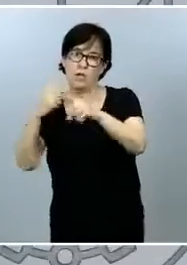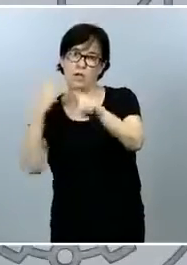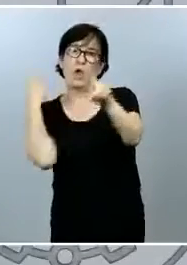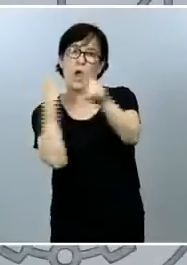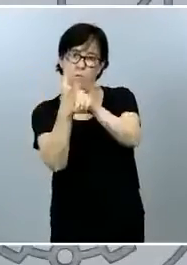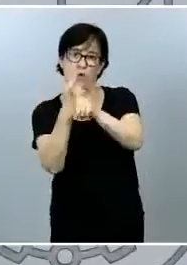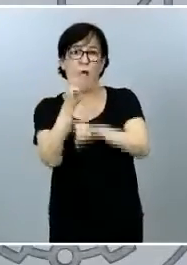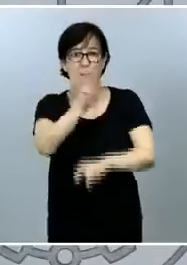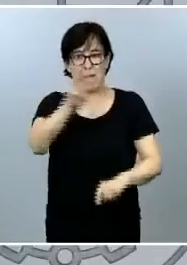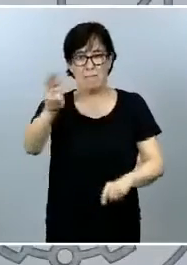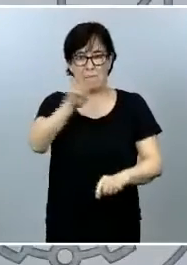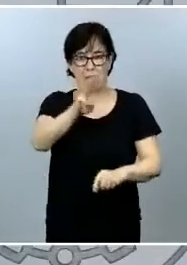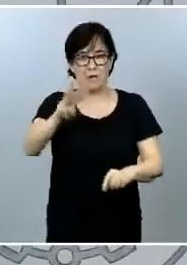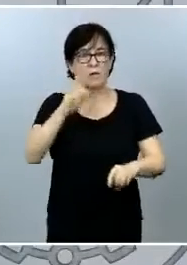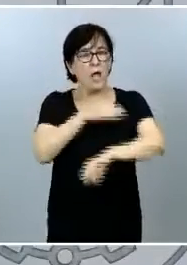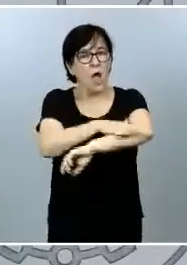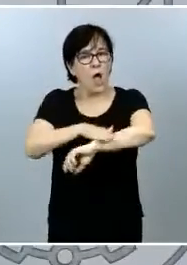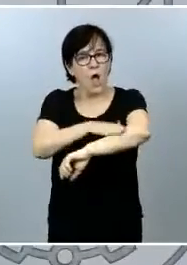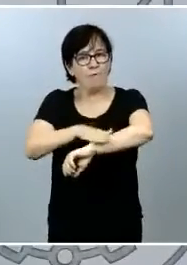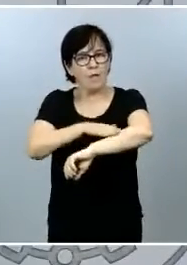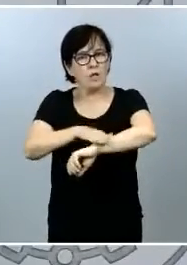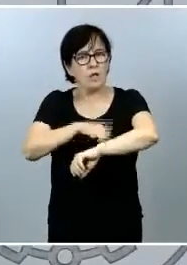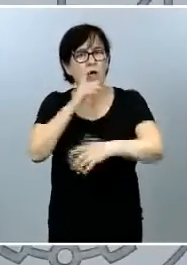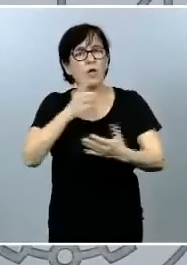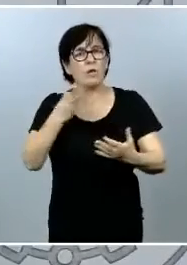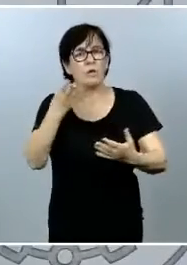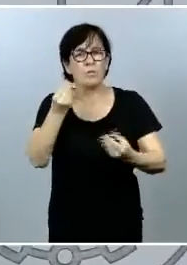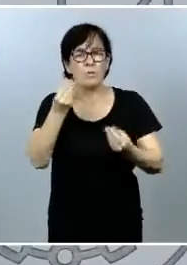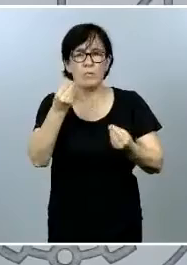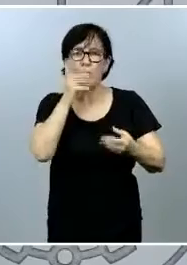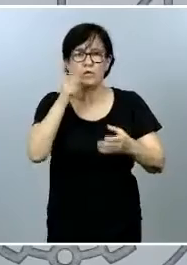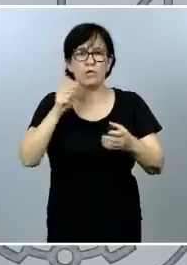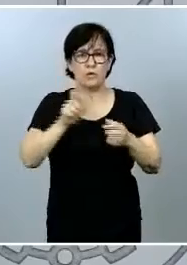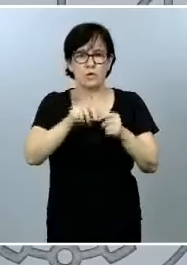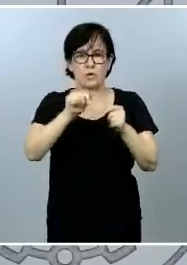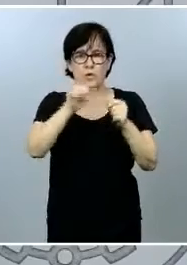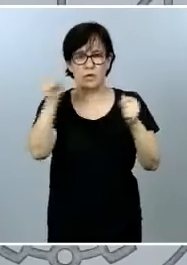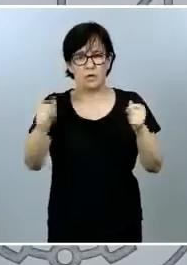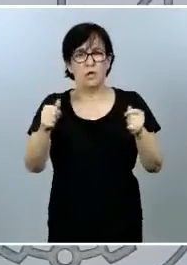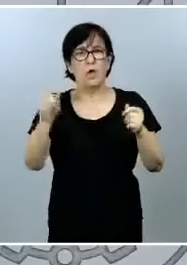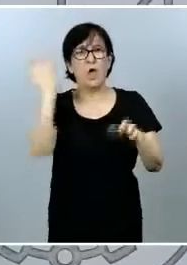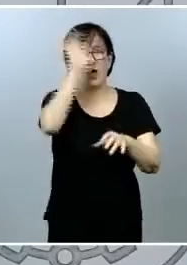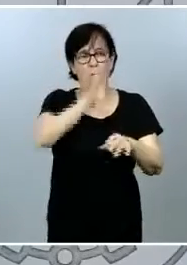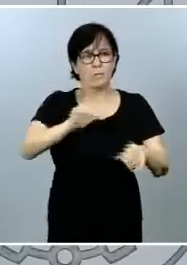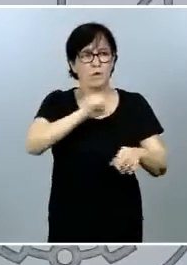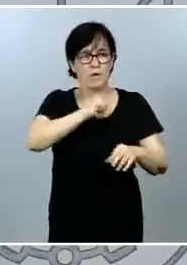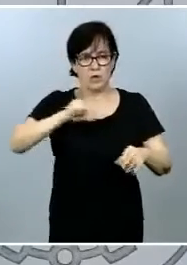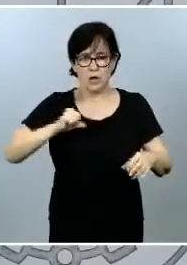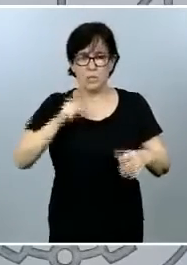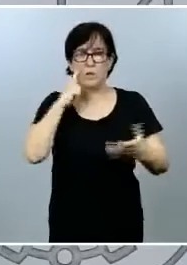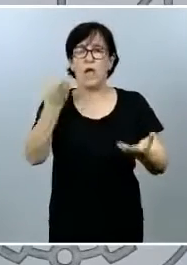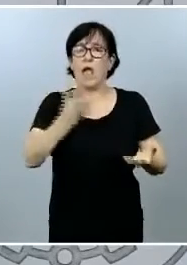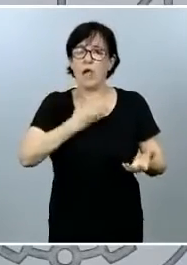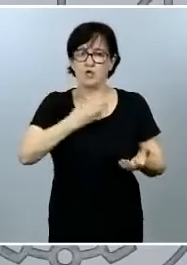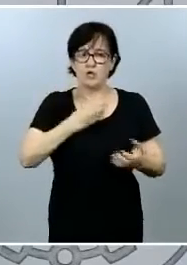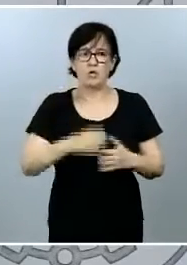al Partido Popular, que ha gobernado este país durante muchos años y gobierna en comunidades autónomas y en ayuntamientos.